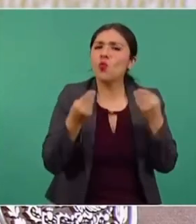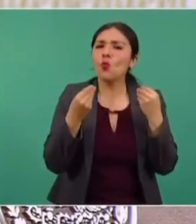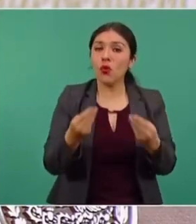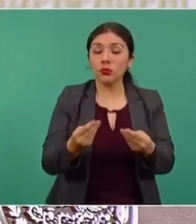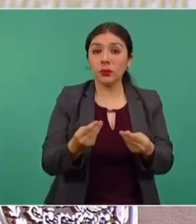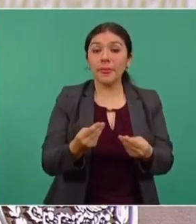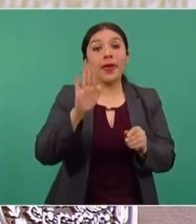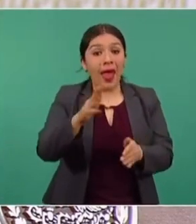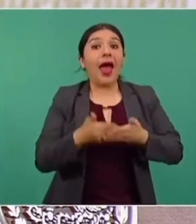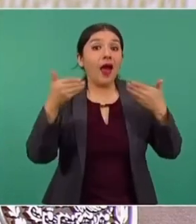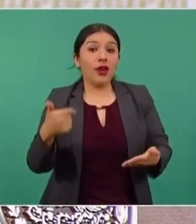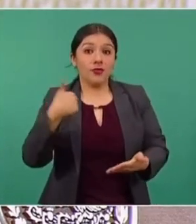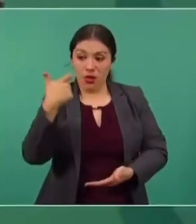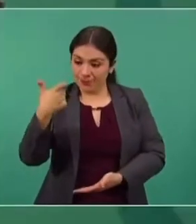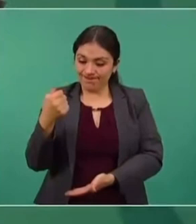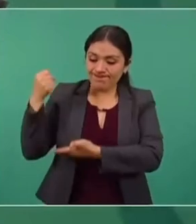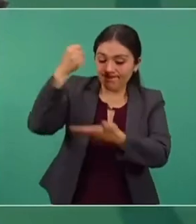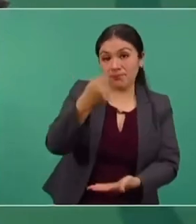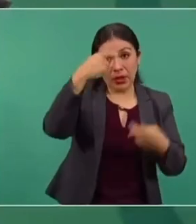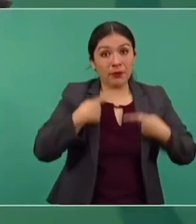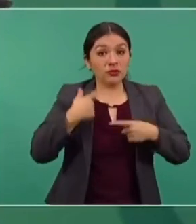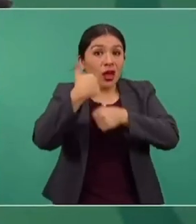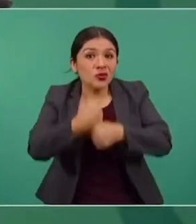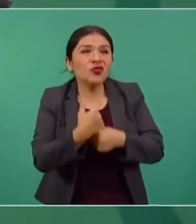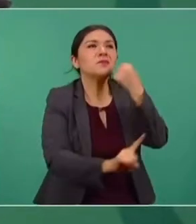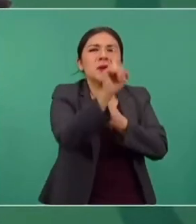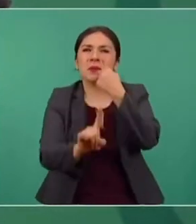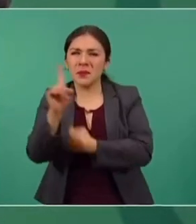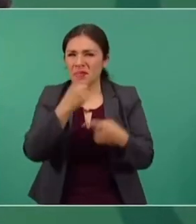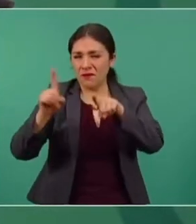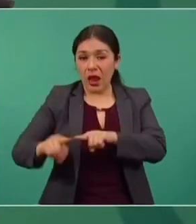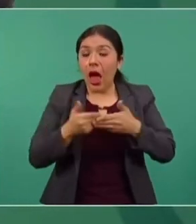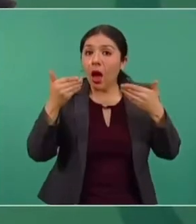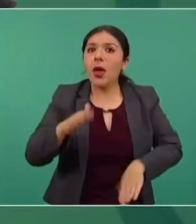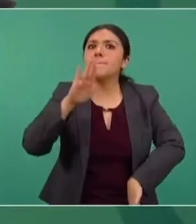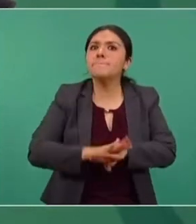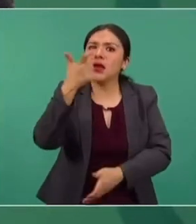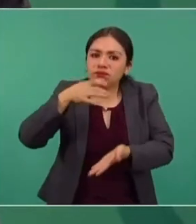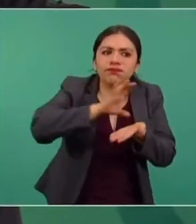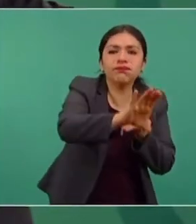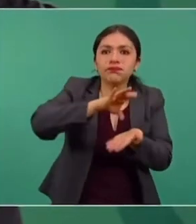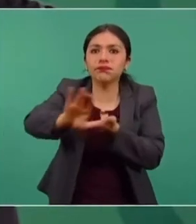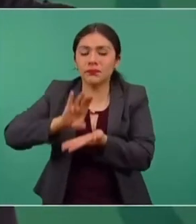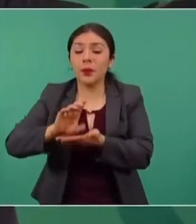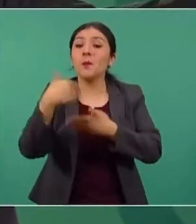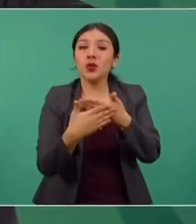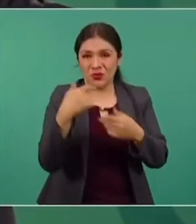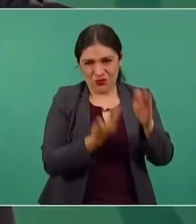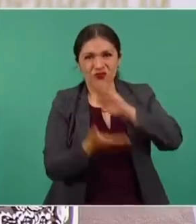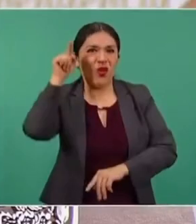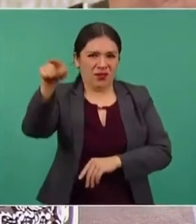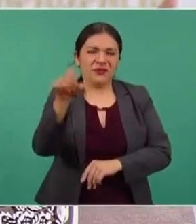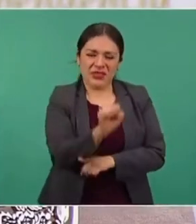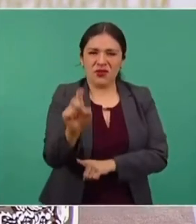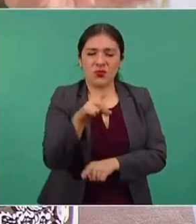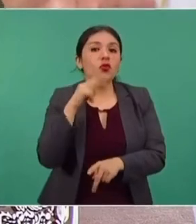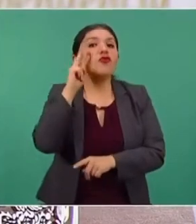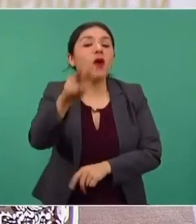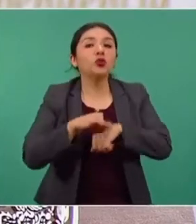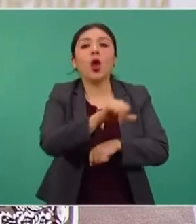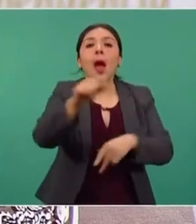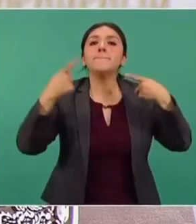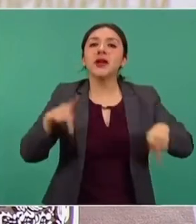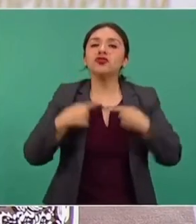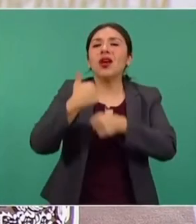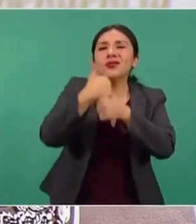pero lo que estamos destinando a damnificados ahora es muchísimo. Ahora voy el fin de semana, precisamente, a ver,